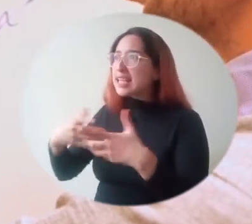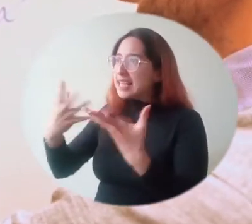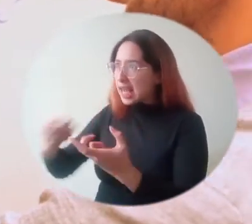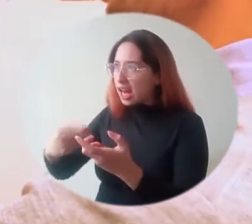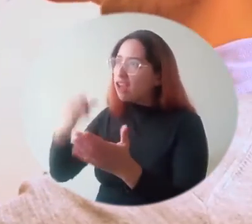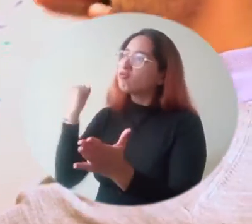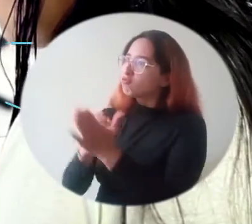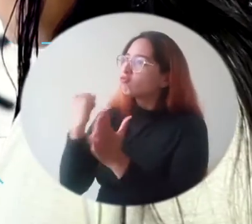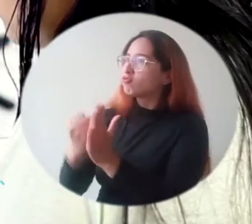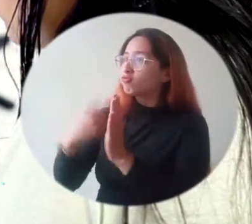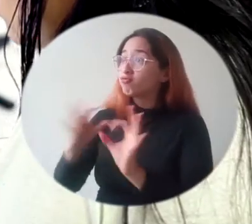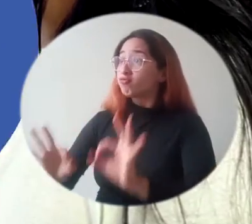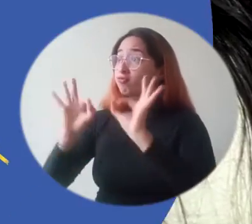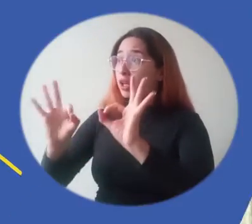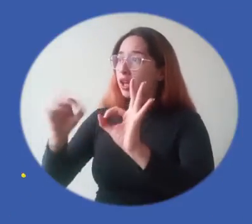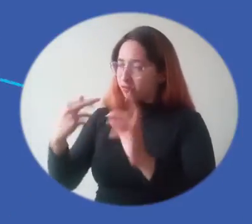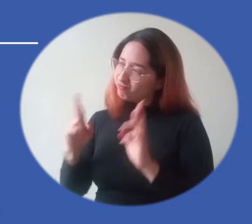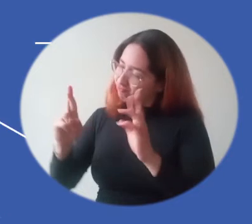suerte en el proceso.